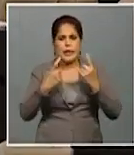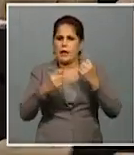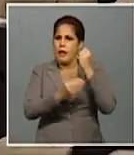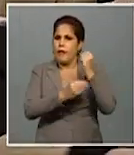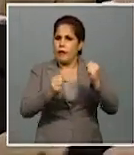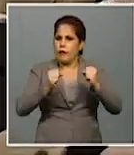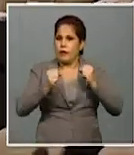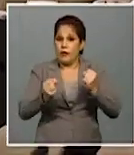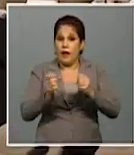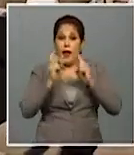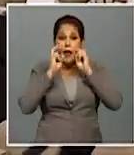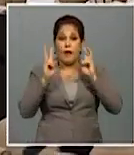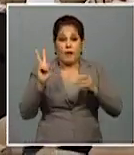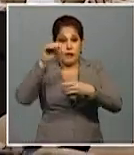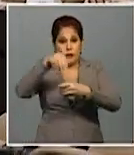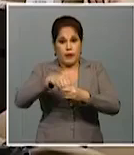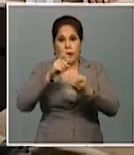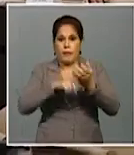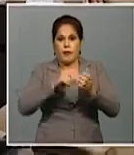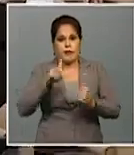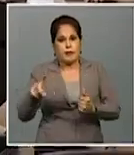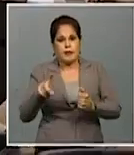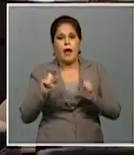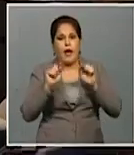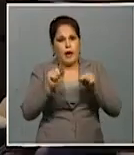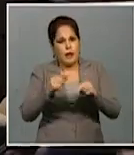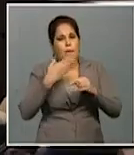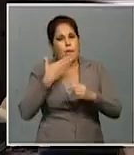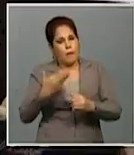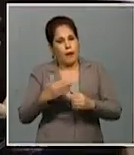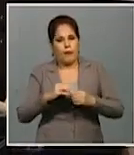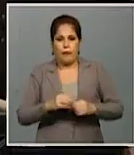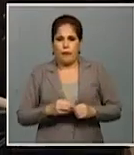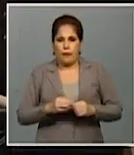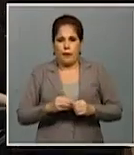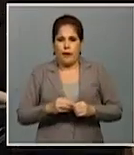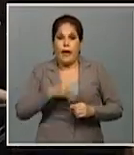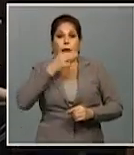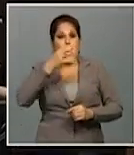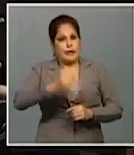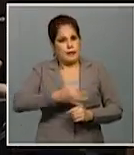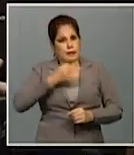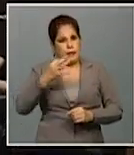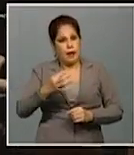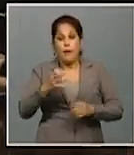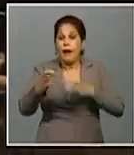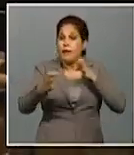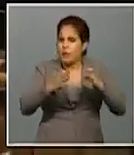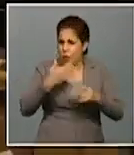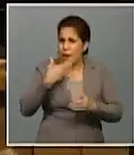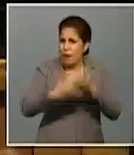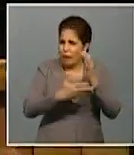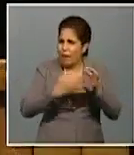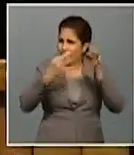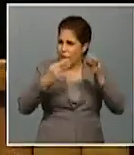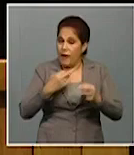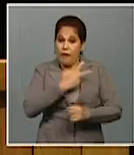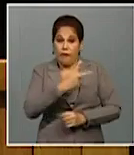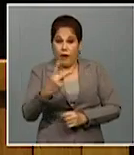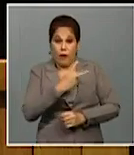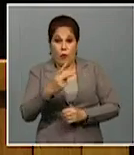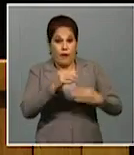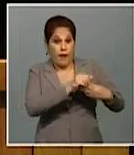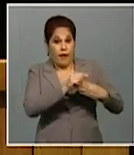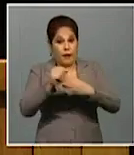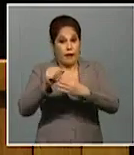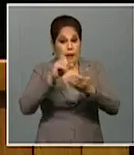fortalecer la vida interna del partido para tener más vida externa, es decir, para funcionar realmente como una vanguardia con